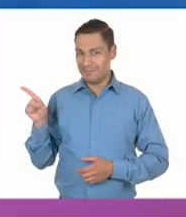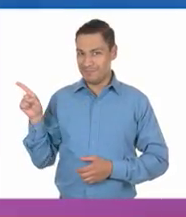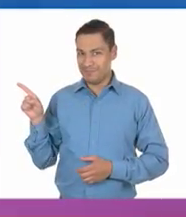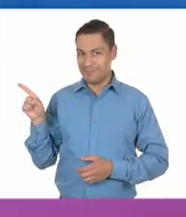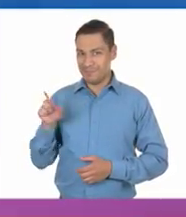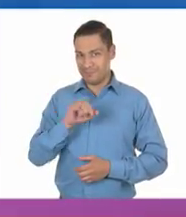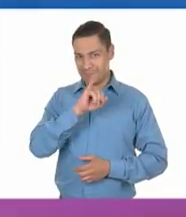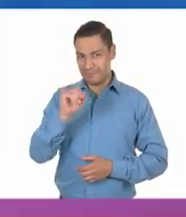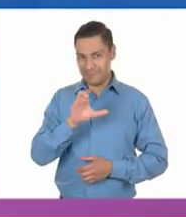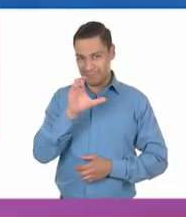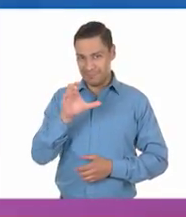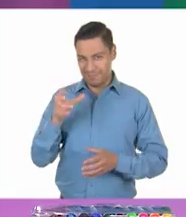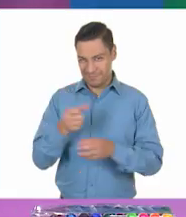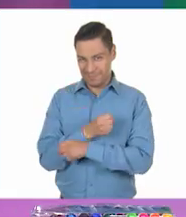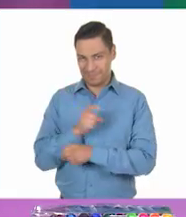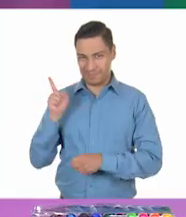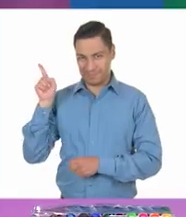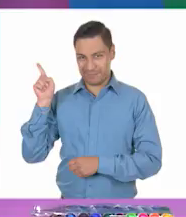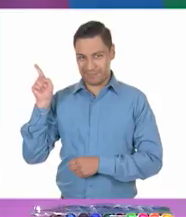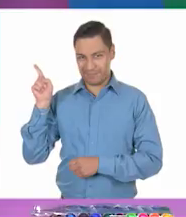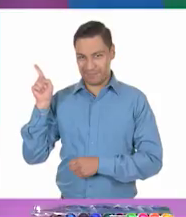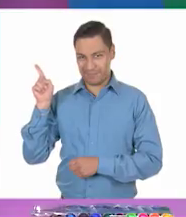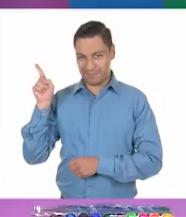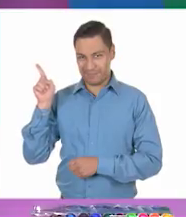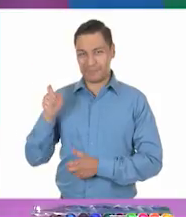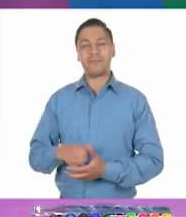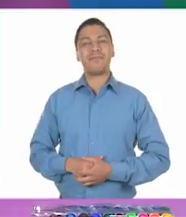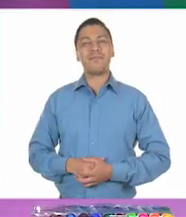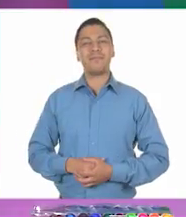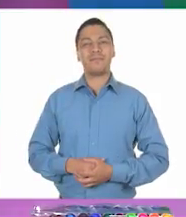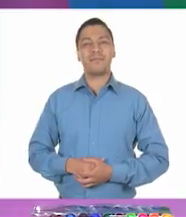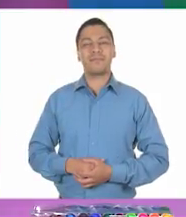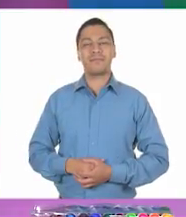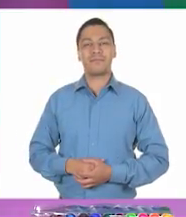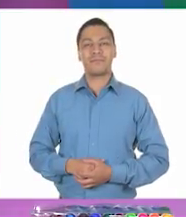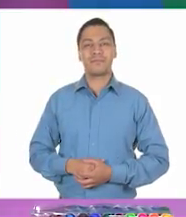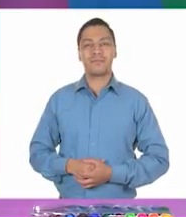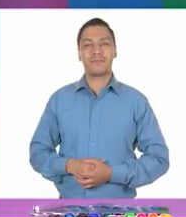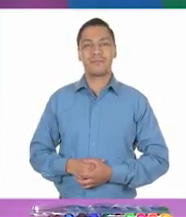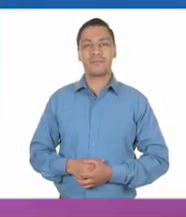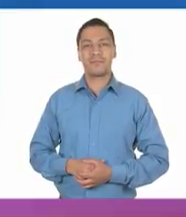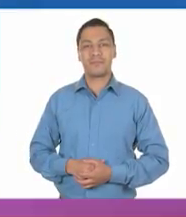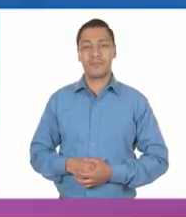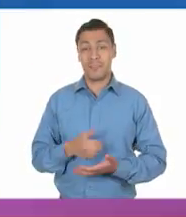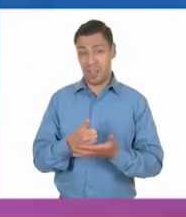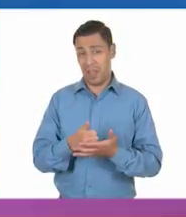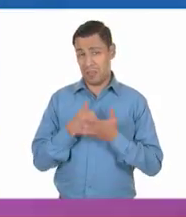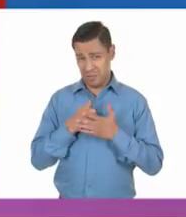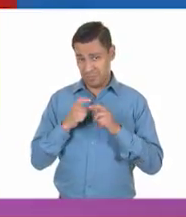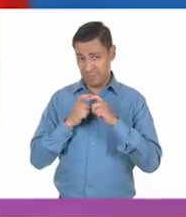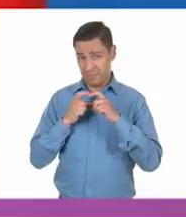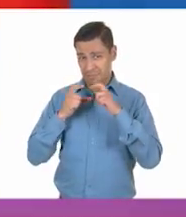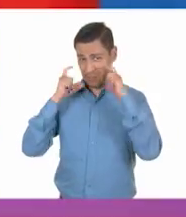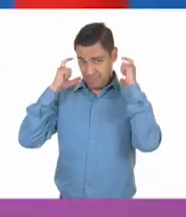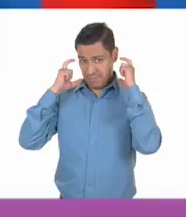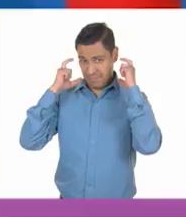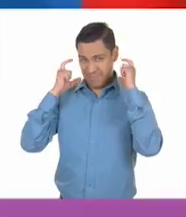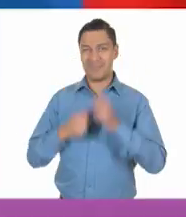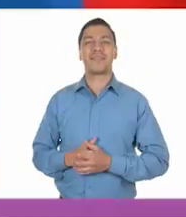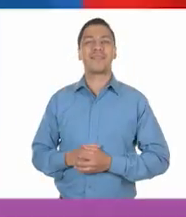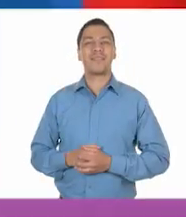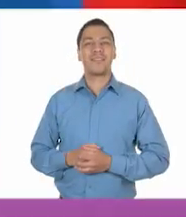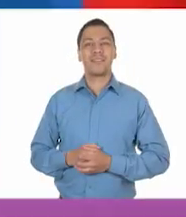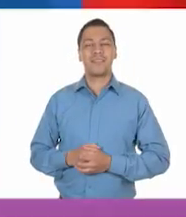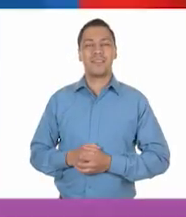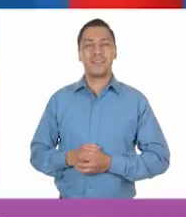Juan Carlos. Muchas gracias, Ale. Qué gusto verte. Muchas gracias. ¿me podrías ayudar con mi cubrebocas? Por supuesto. Bien.